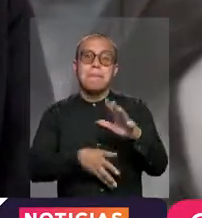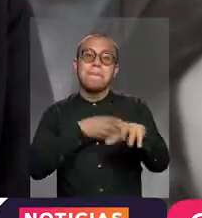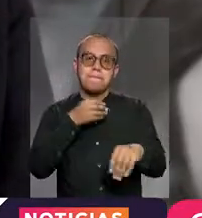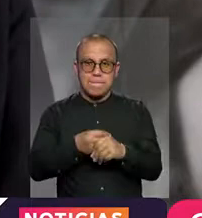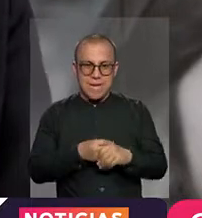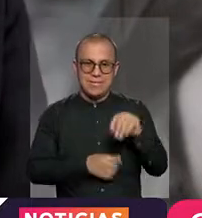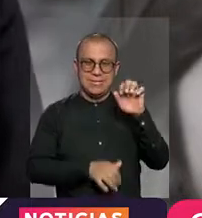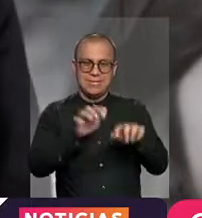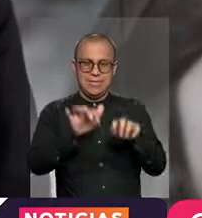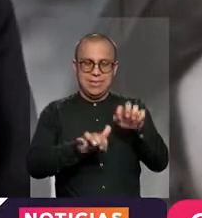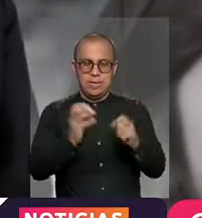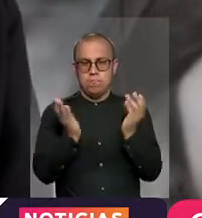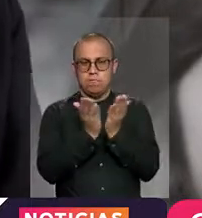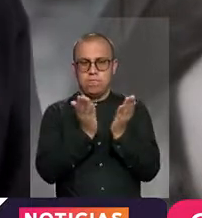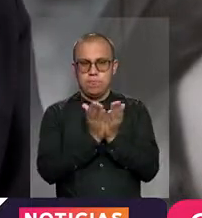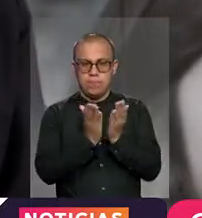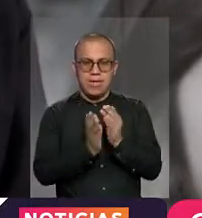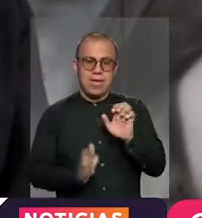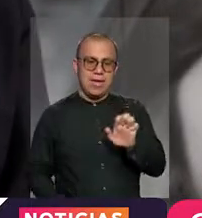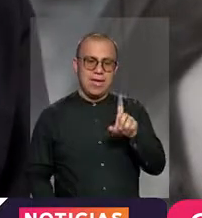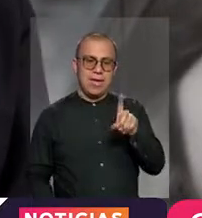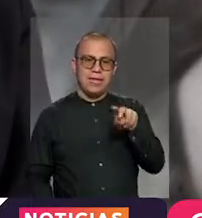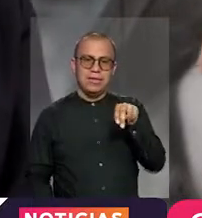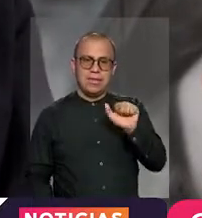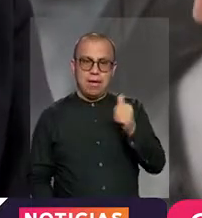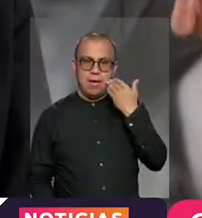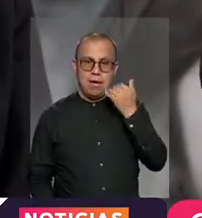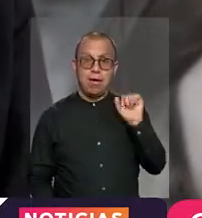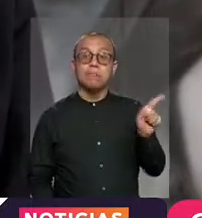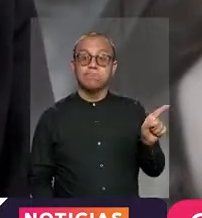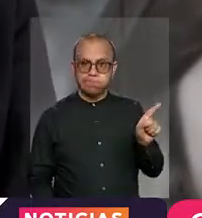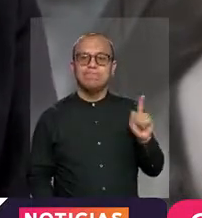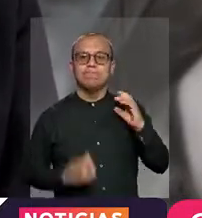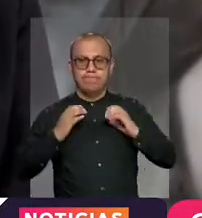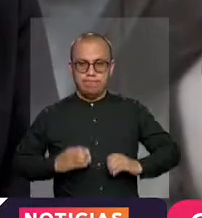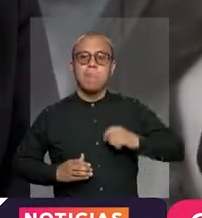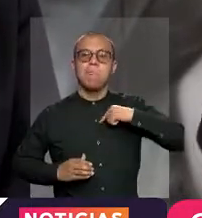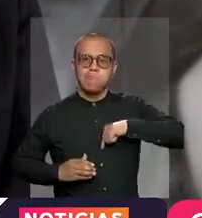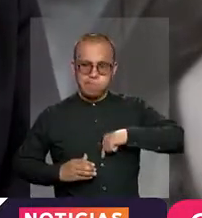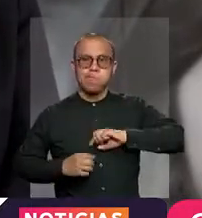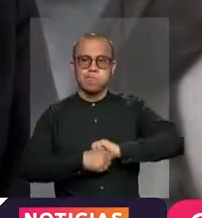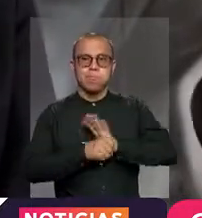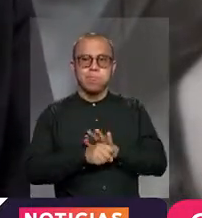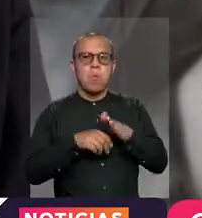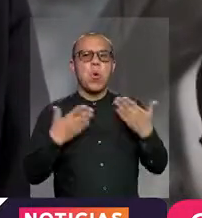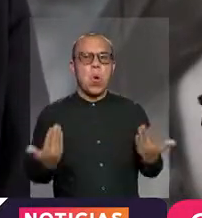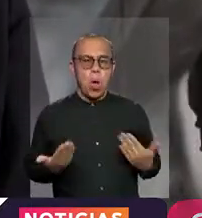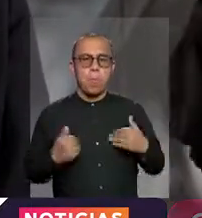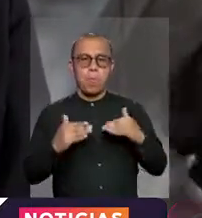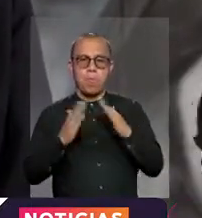lado, la secretaria de Educación, Ecna Bonilla, dio a conocer que dio positivo para COVID-19 y se encuentra en aislamiento obligatorio.